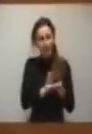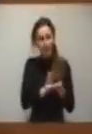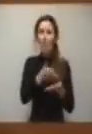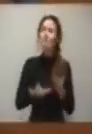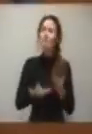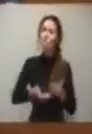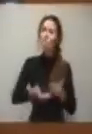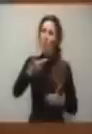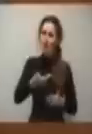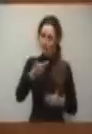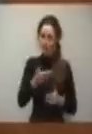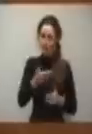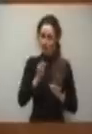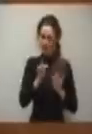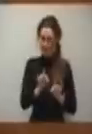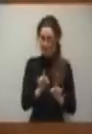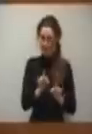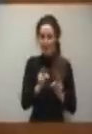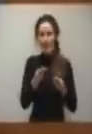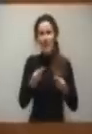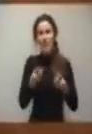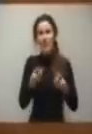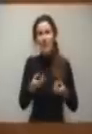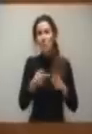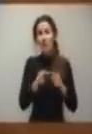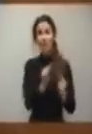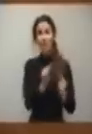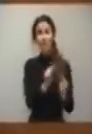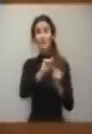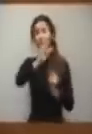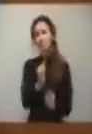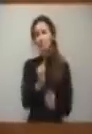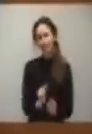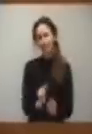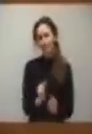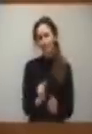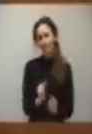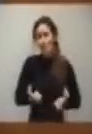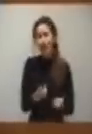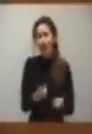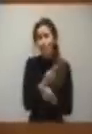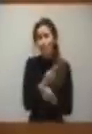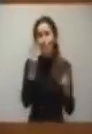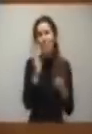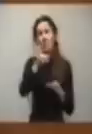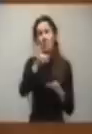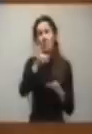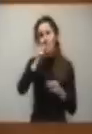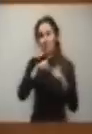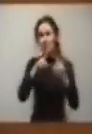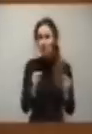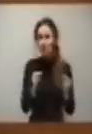importante del debate presupuestario. Gasto público en el Principado de Asturias. Yo creo que,